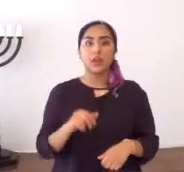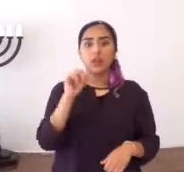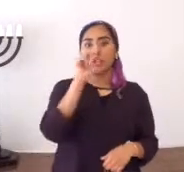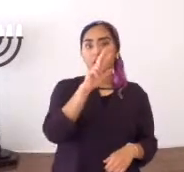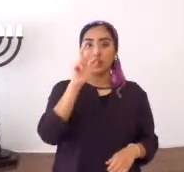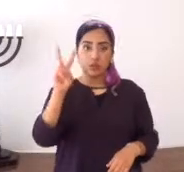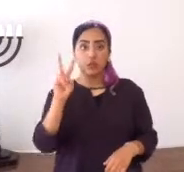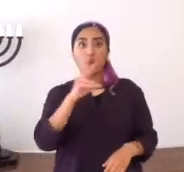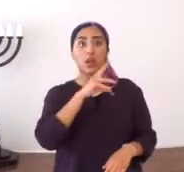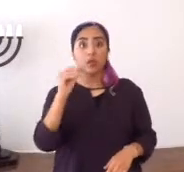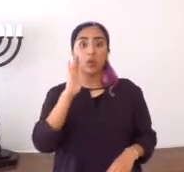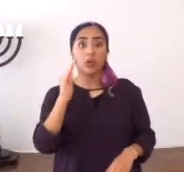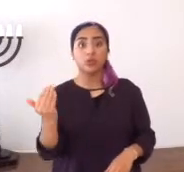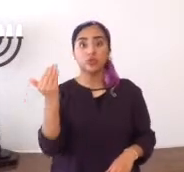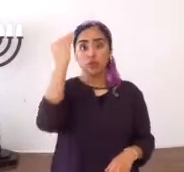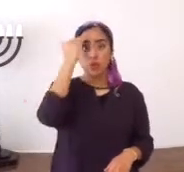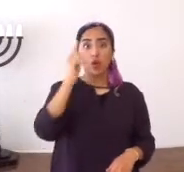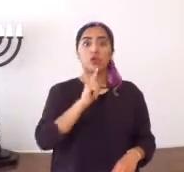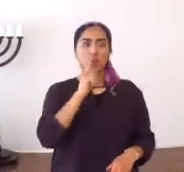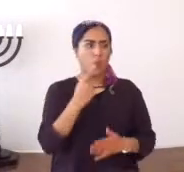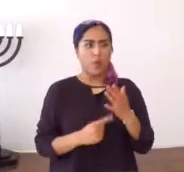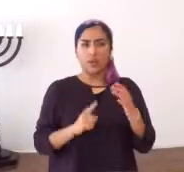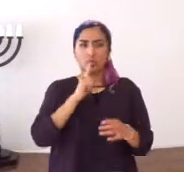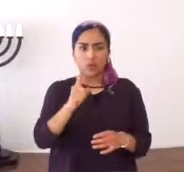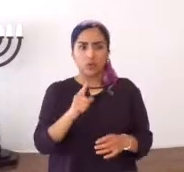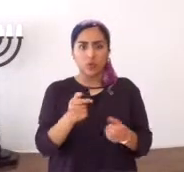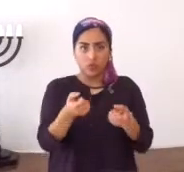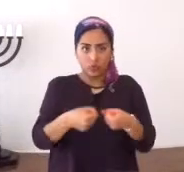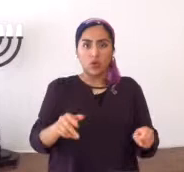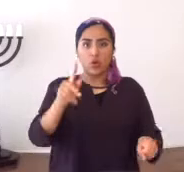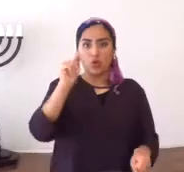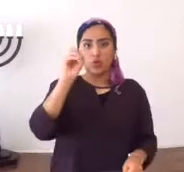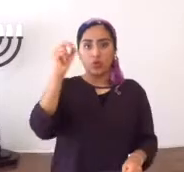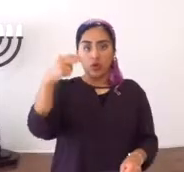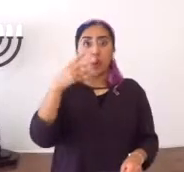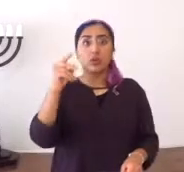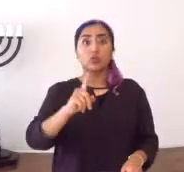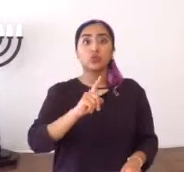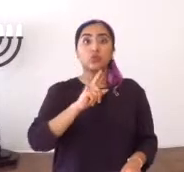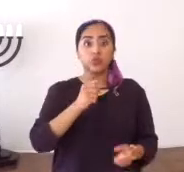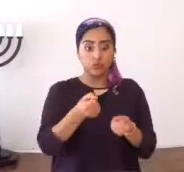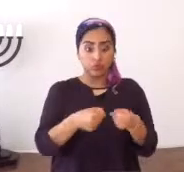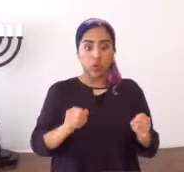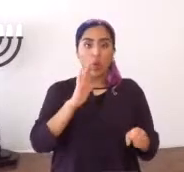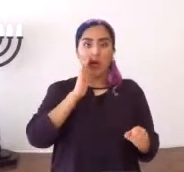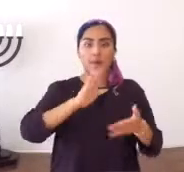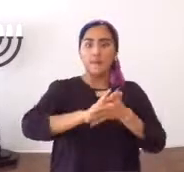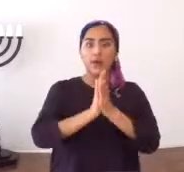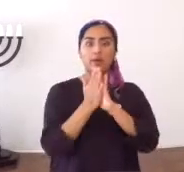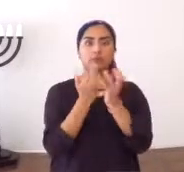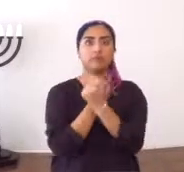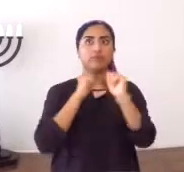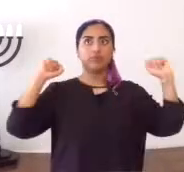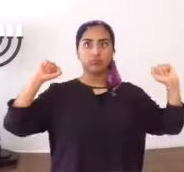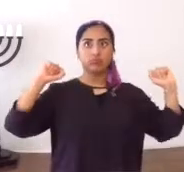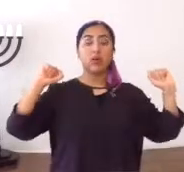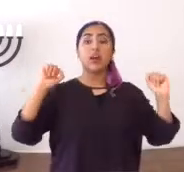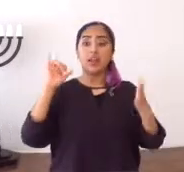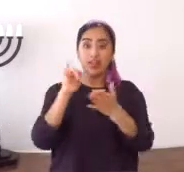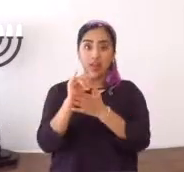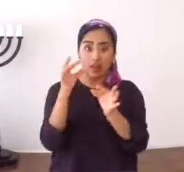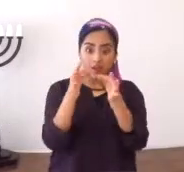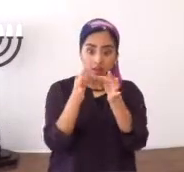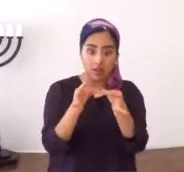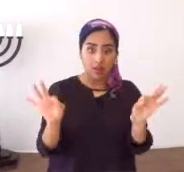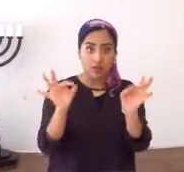así de sencillo, 32, y conoceréis la verdad, cual verdad, la Torah, y la verdad, os hará, libres,